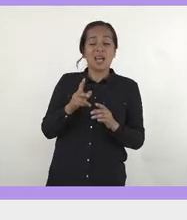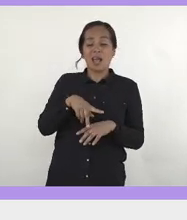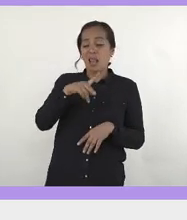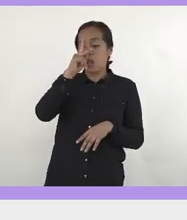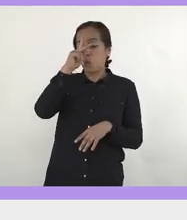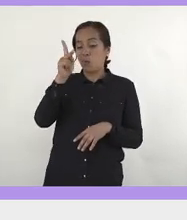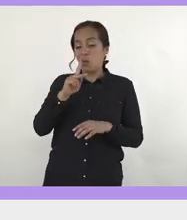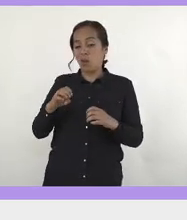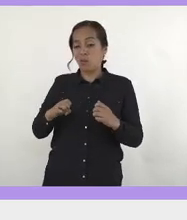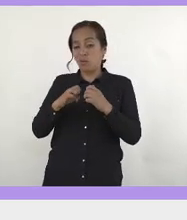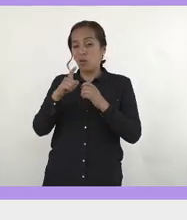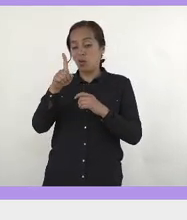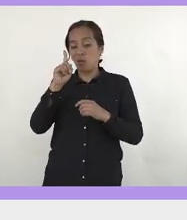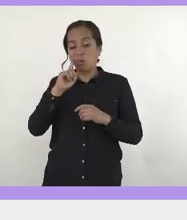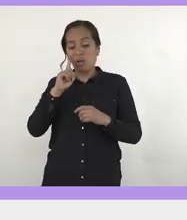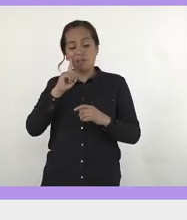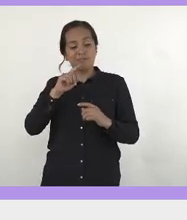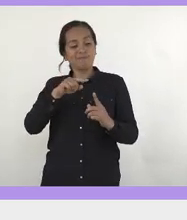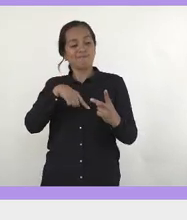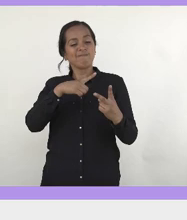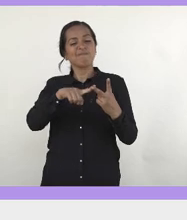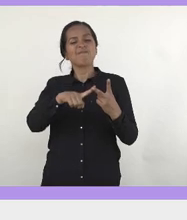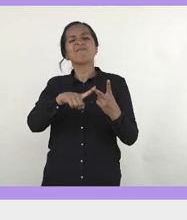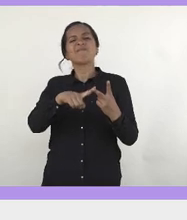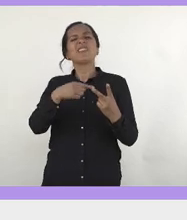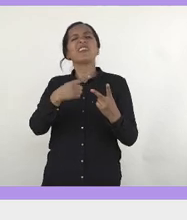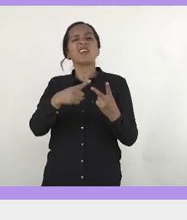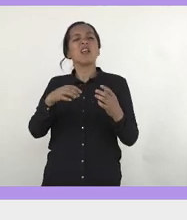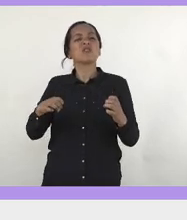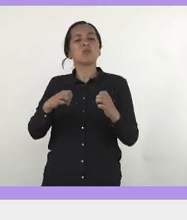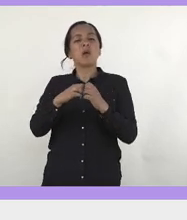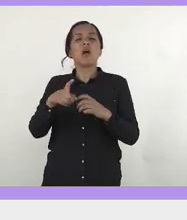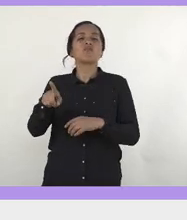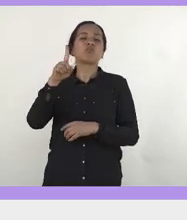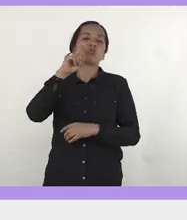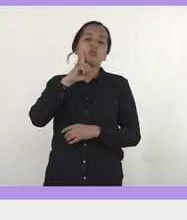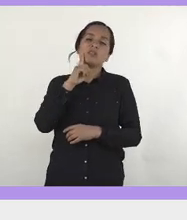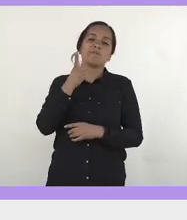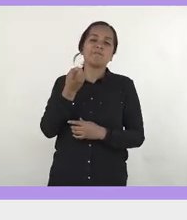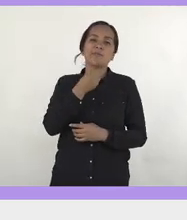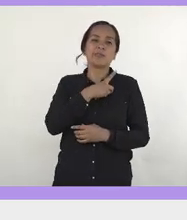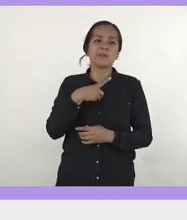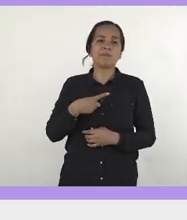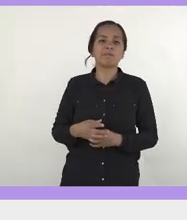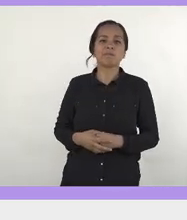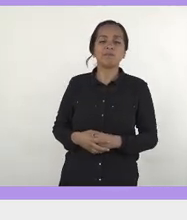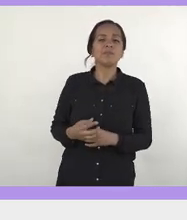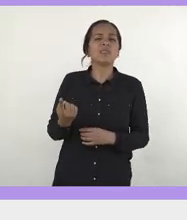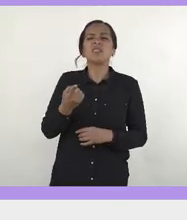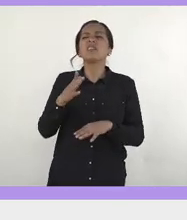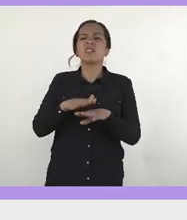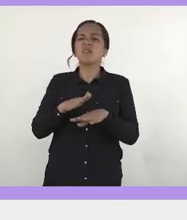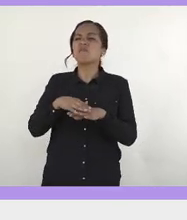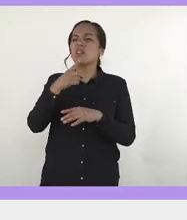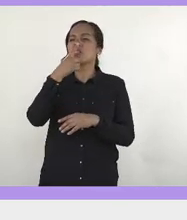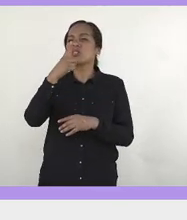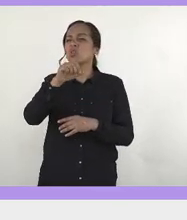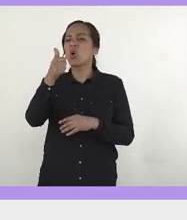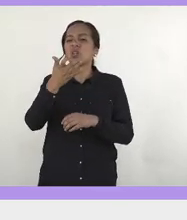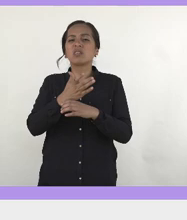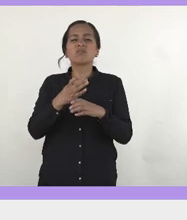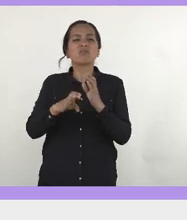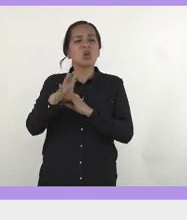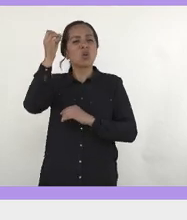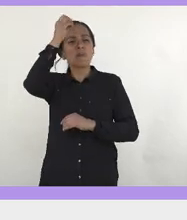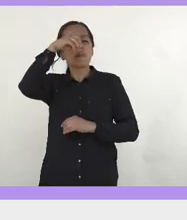es otra mujer, eso es así como súper común, ¿no? ¿Qué más les han dicho ustedes y les han